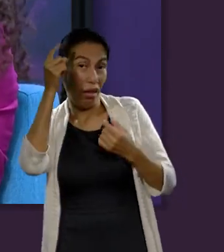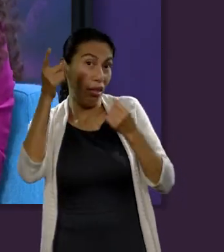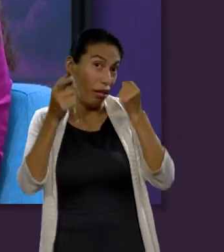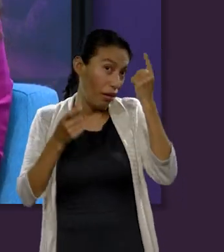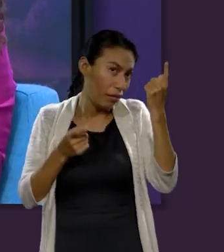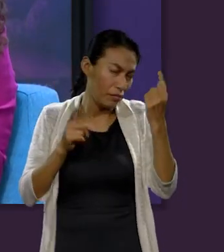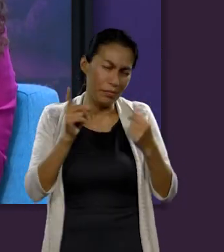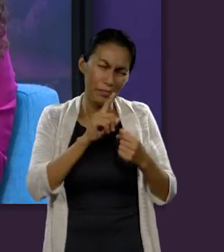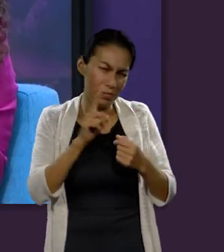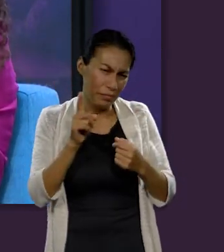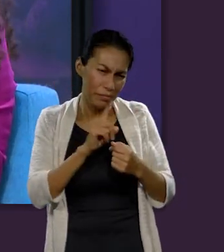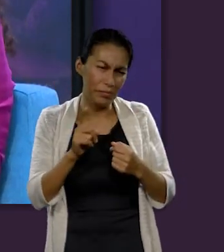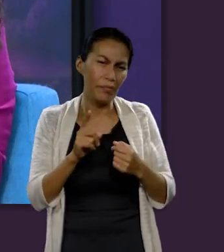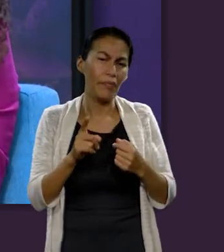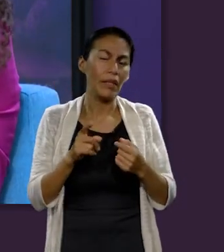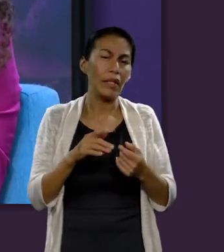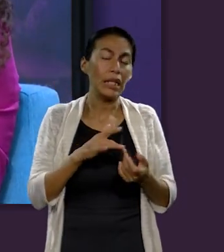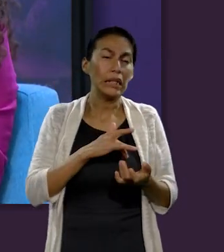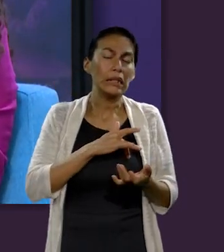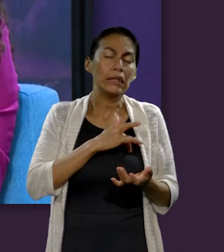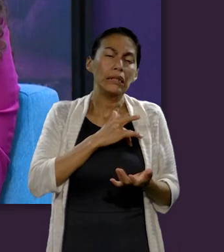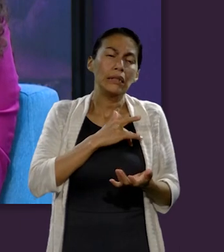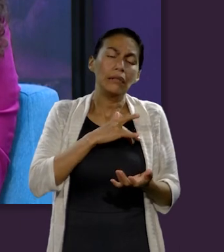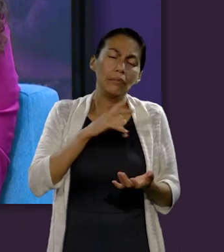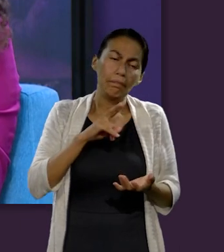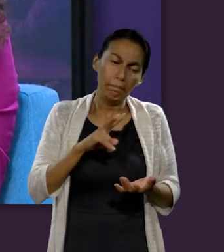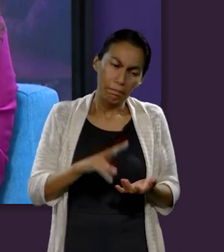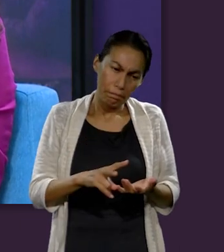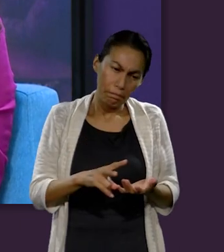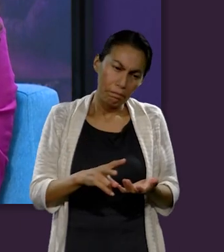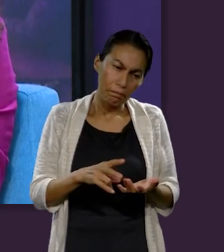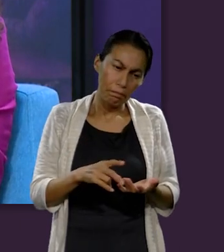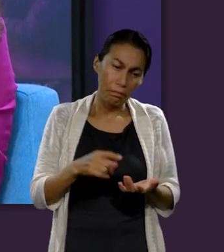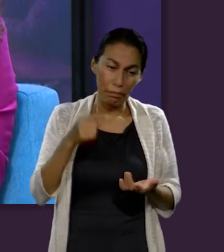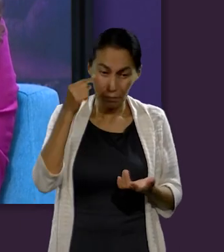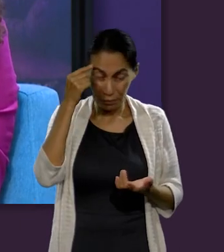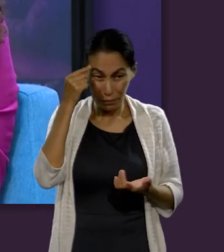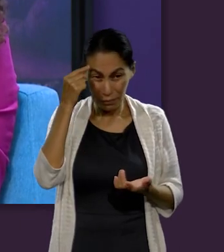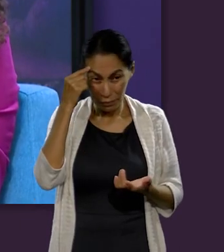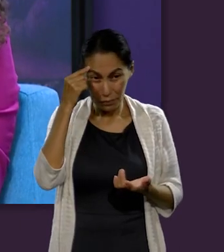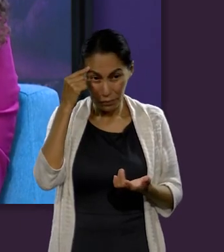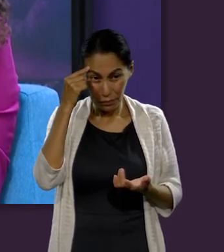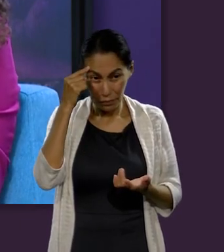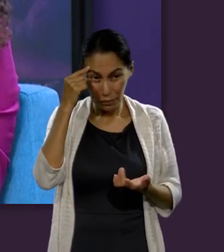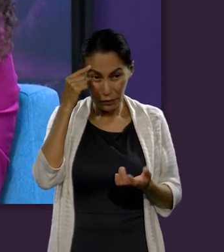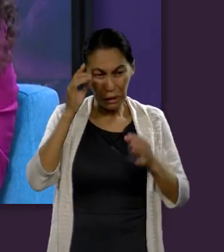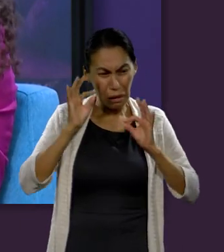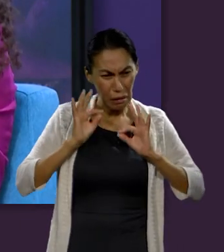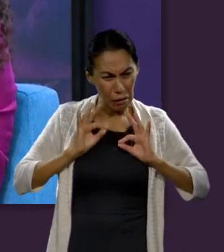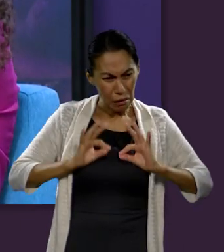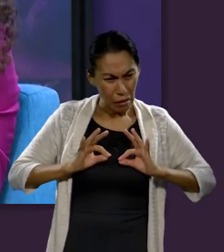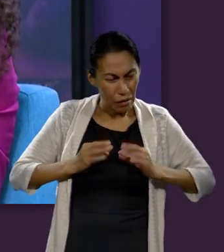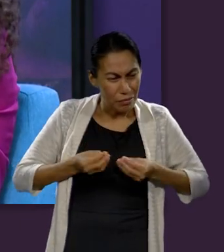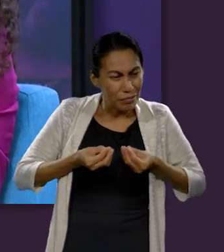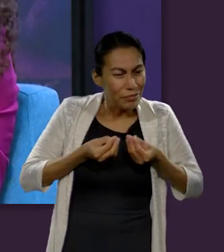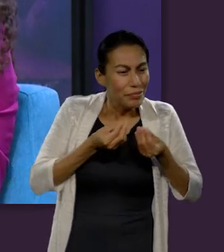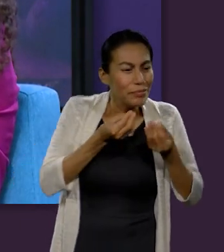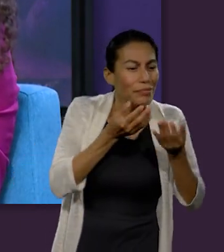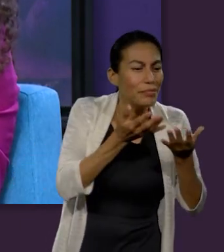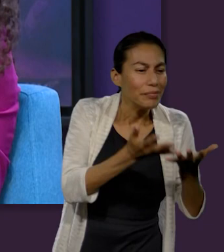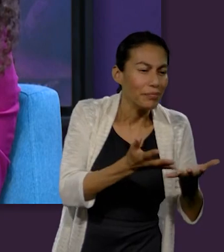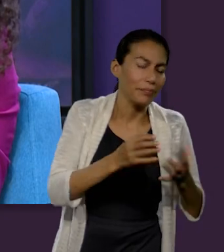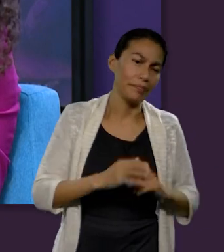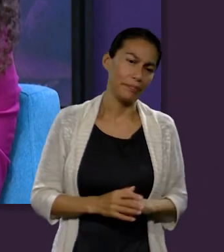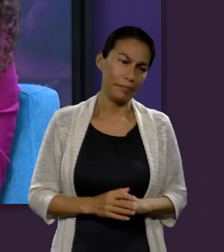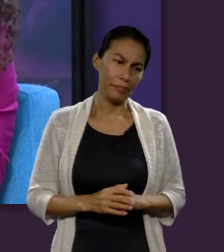que a propósito yo estoy inventándome cosas no de formas muy sinceras queremos llevar tranquilidad